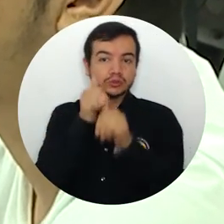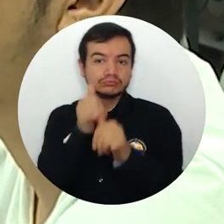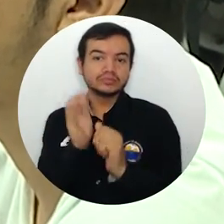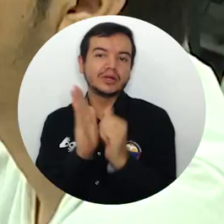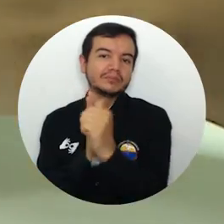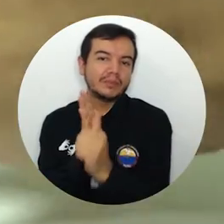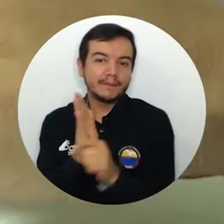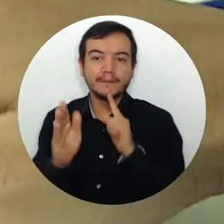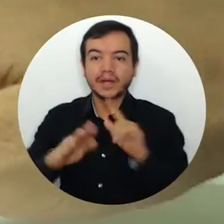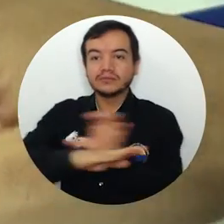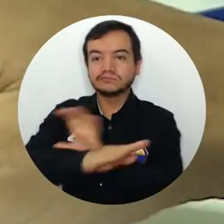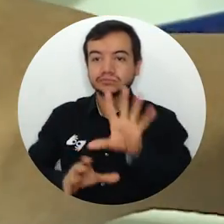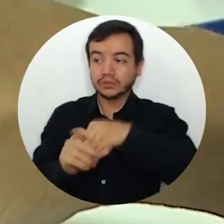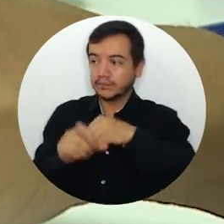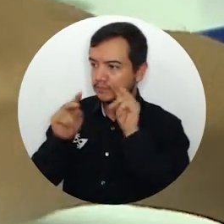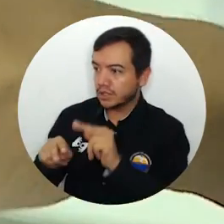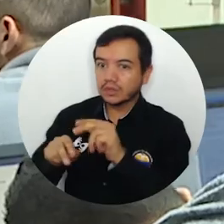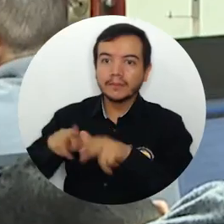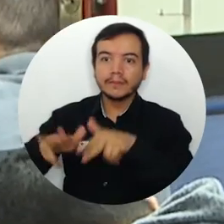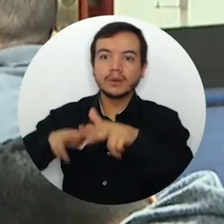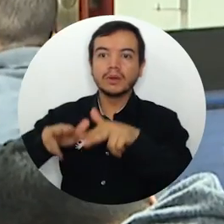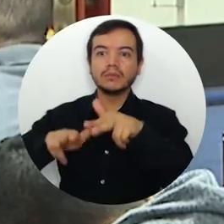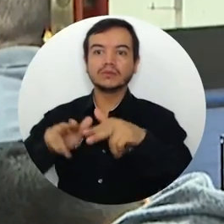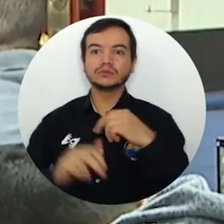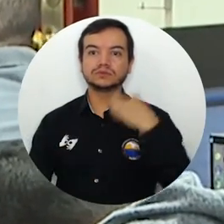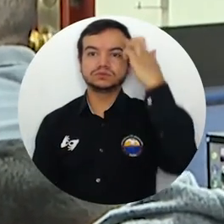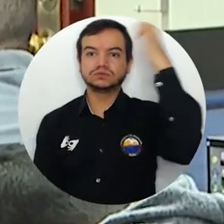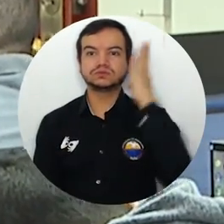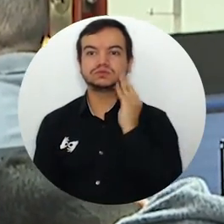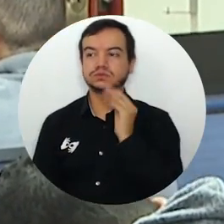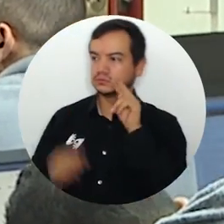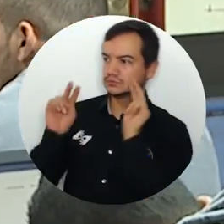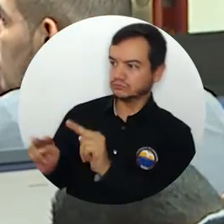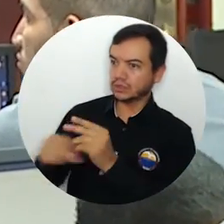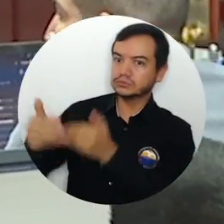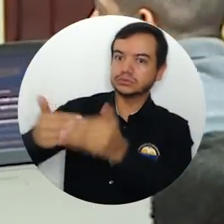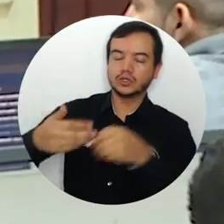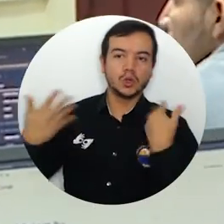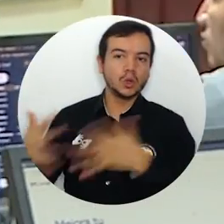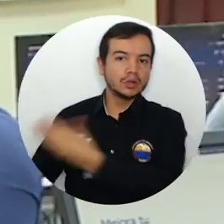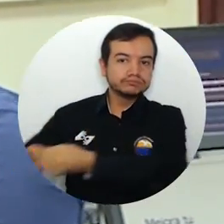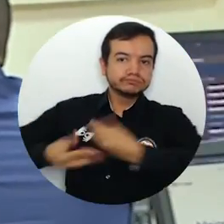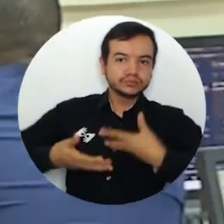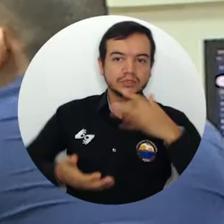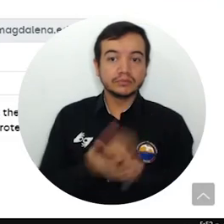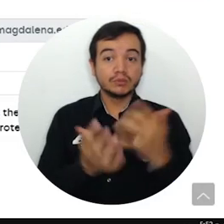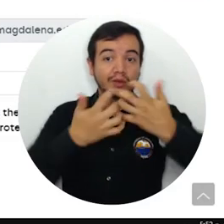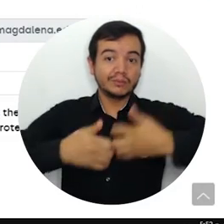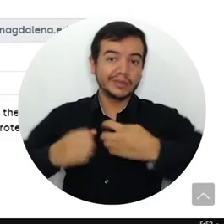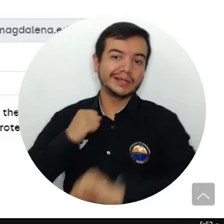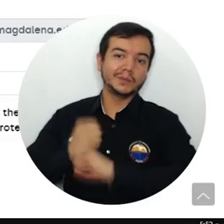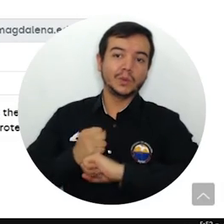crecer desde la parte más junior hasta la parte senior y son personas que francamente aportan mucho valor a cualquier compañía a la que ingresen.